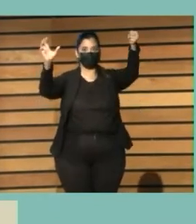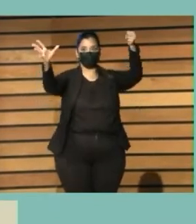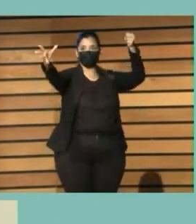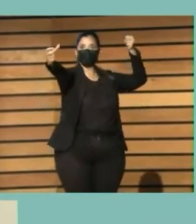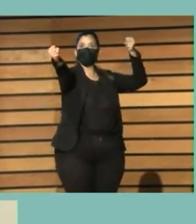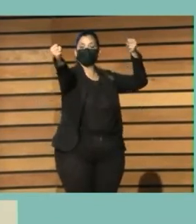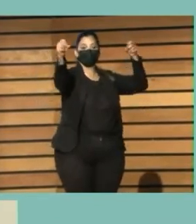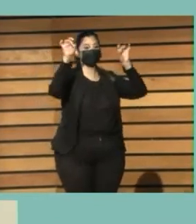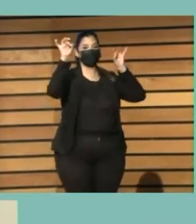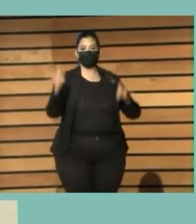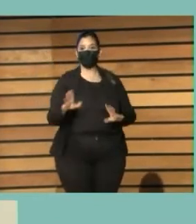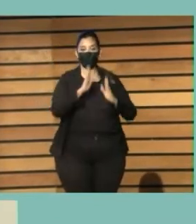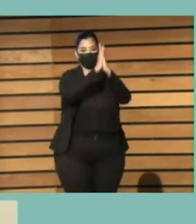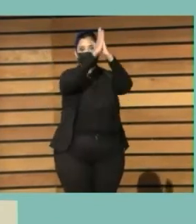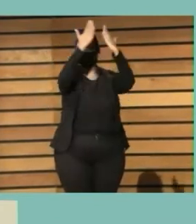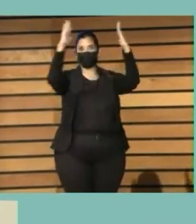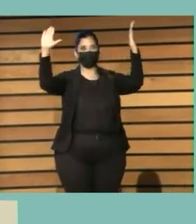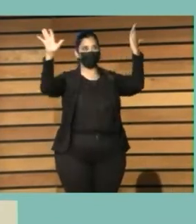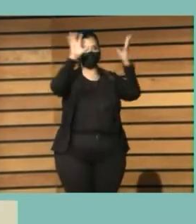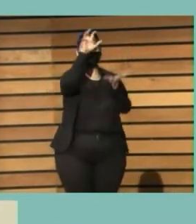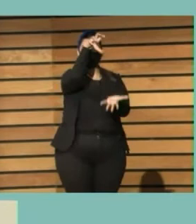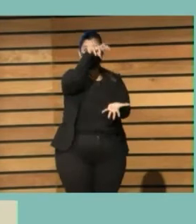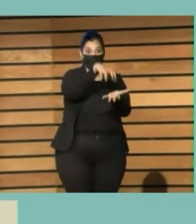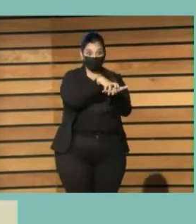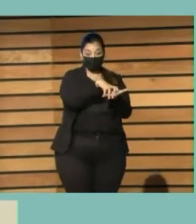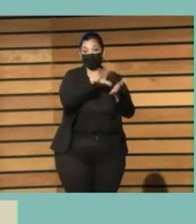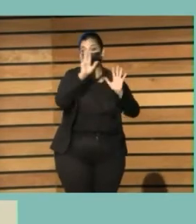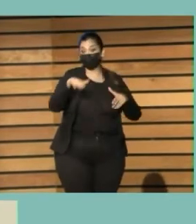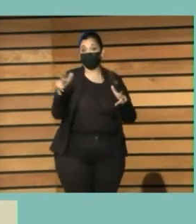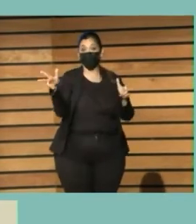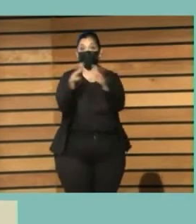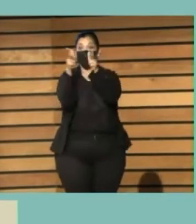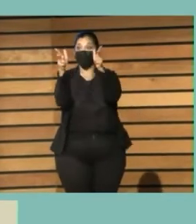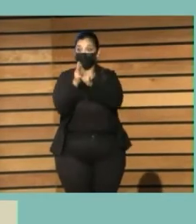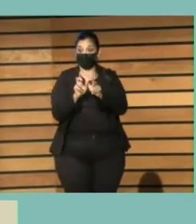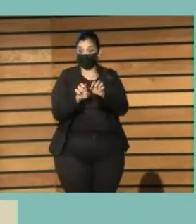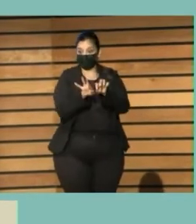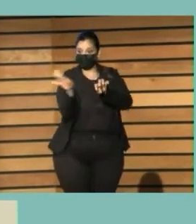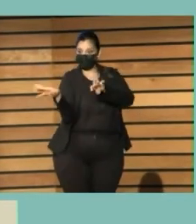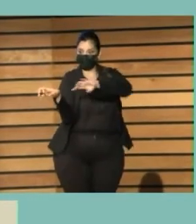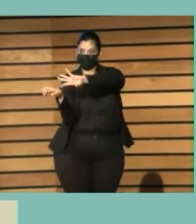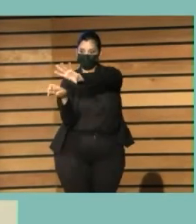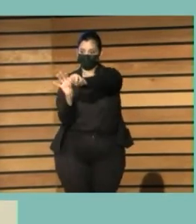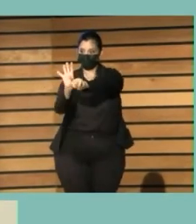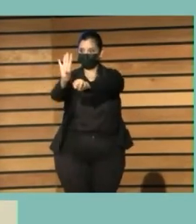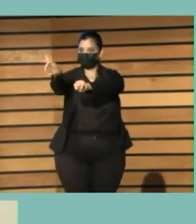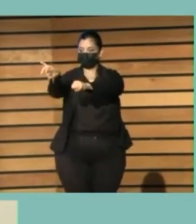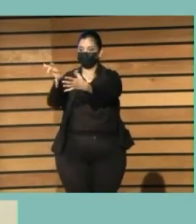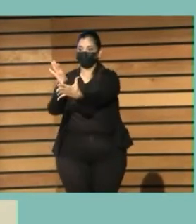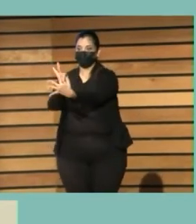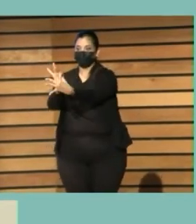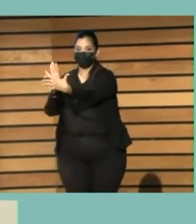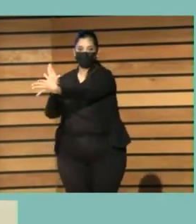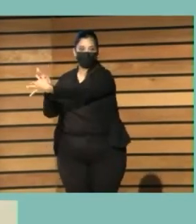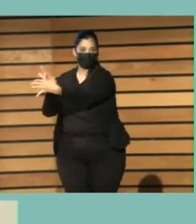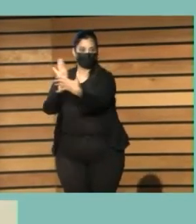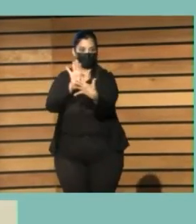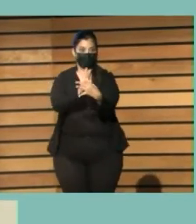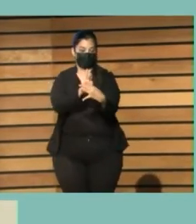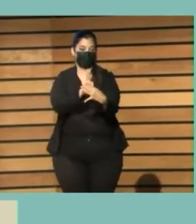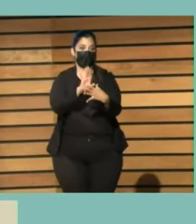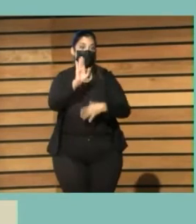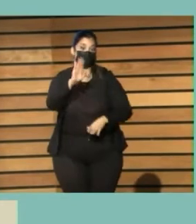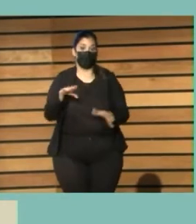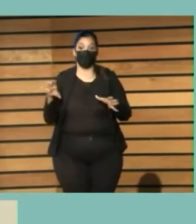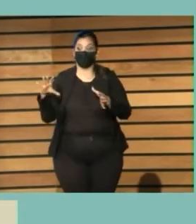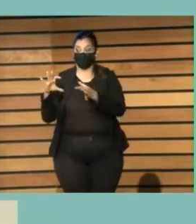bibliotecas nos tenemos que amarrar a diferentes sectores de la sociedad y propiciando así unas alianzas